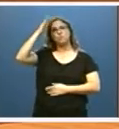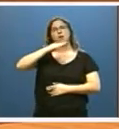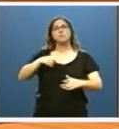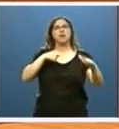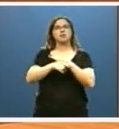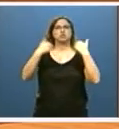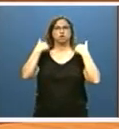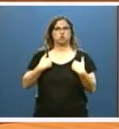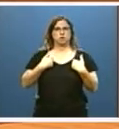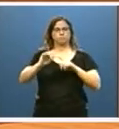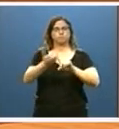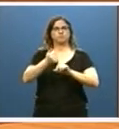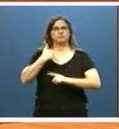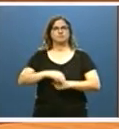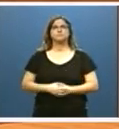de los mismos.